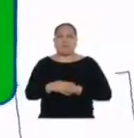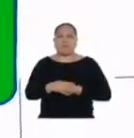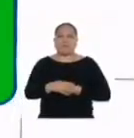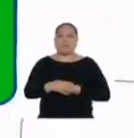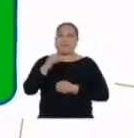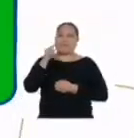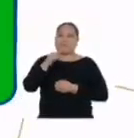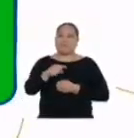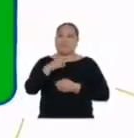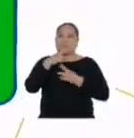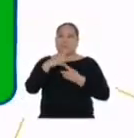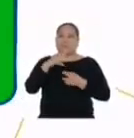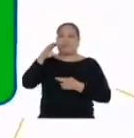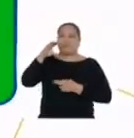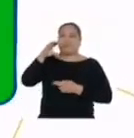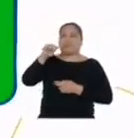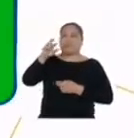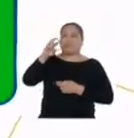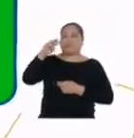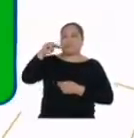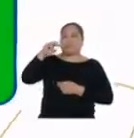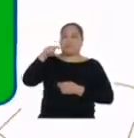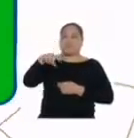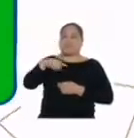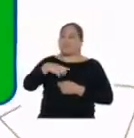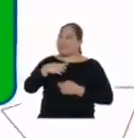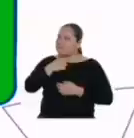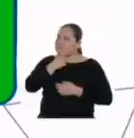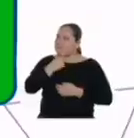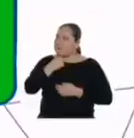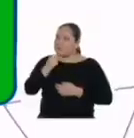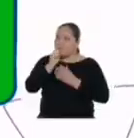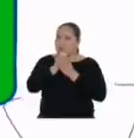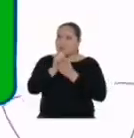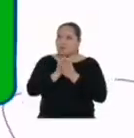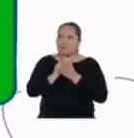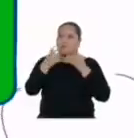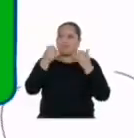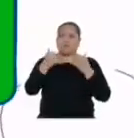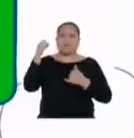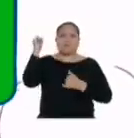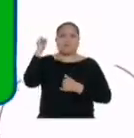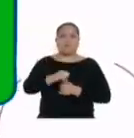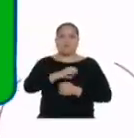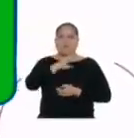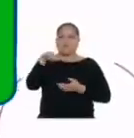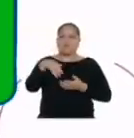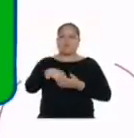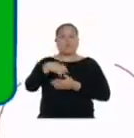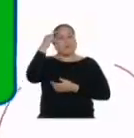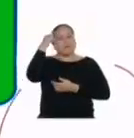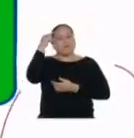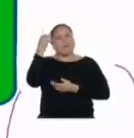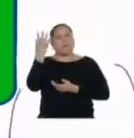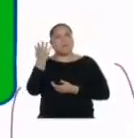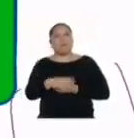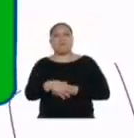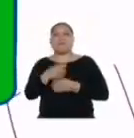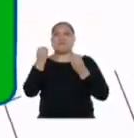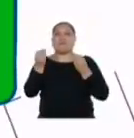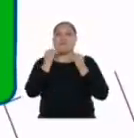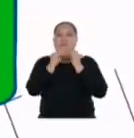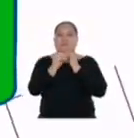Y este es el de Carmen. Me alegre que hayas comentado mi estado. Ahora sí, todos podremos pensar en algo para